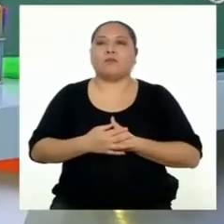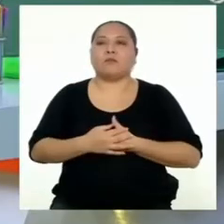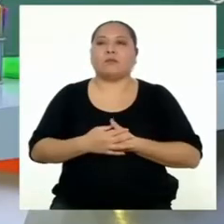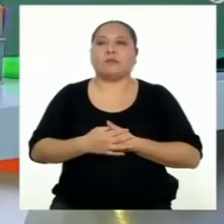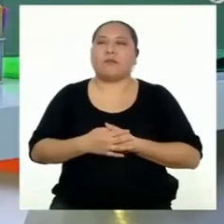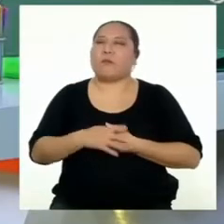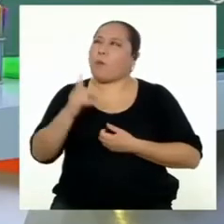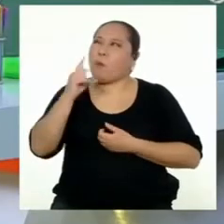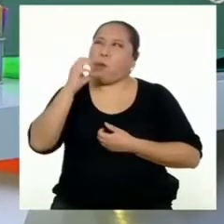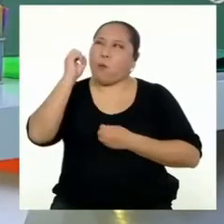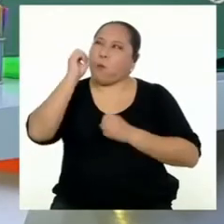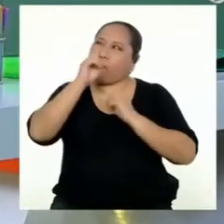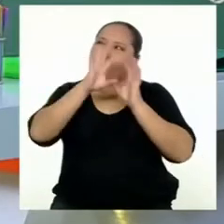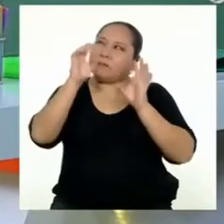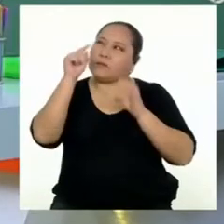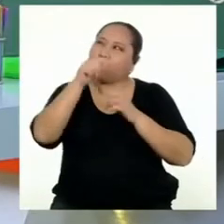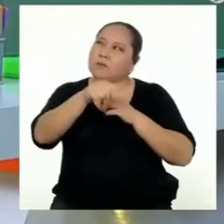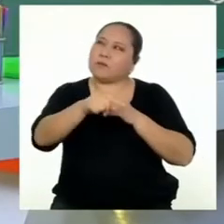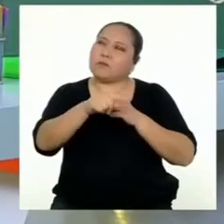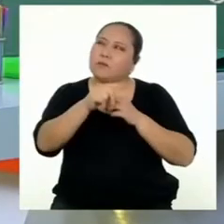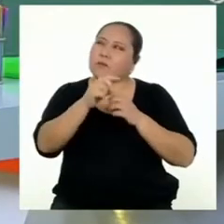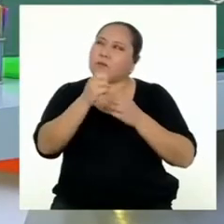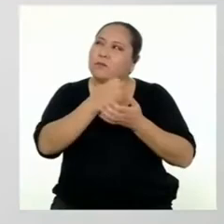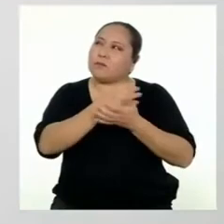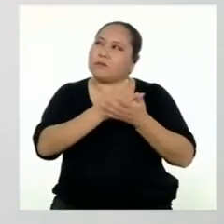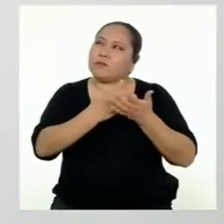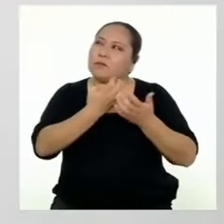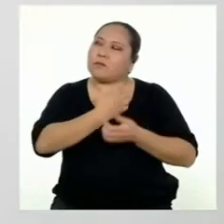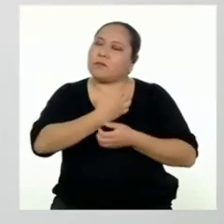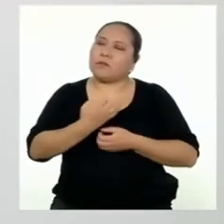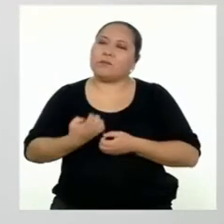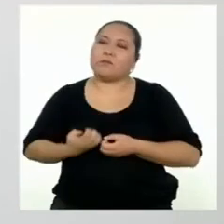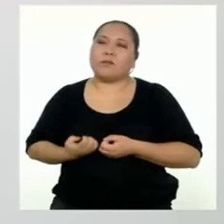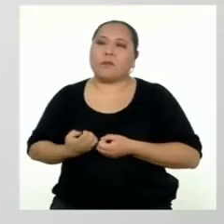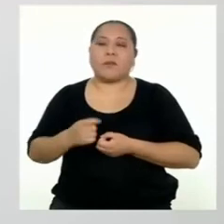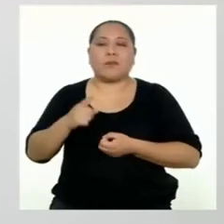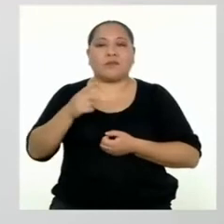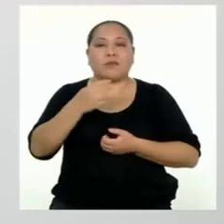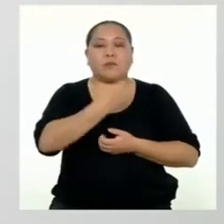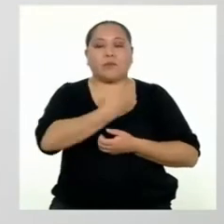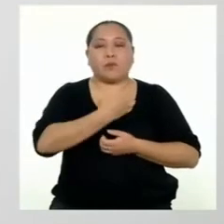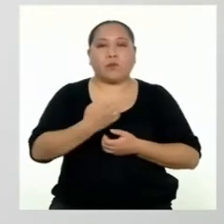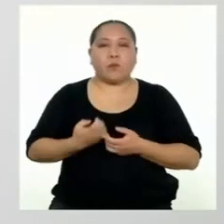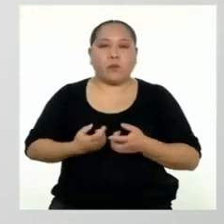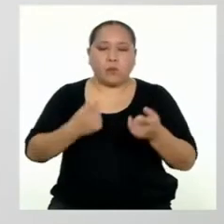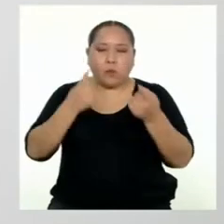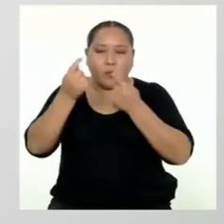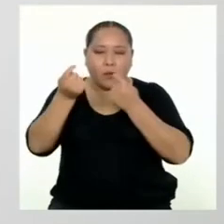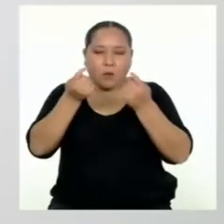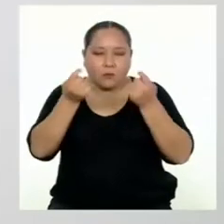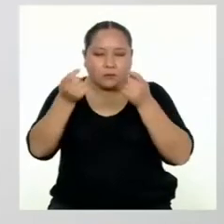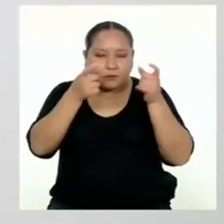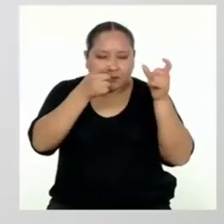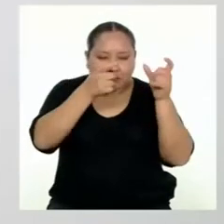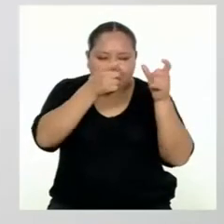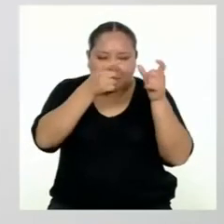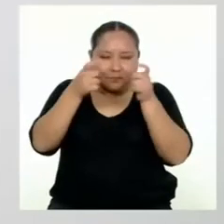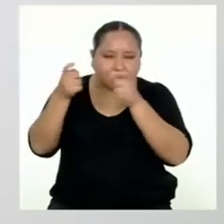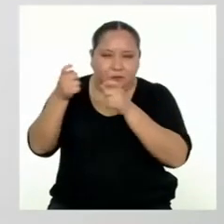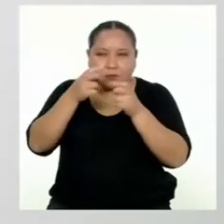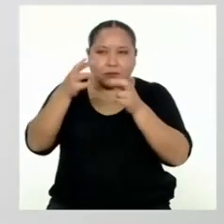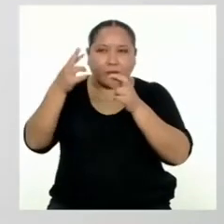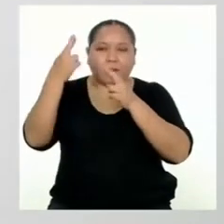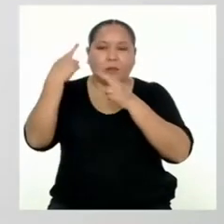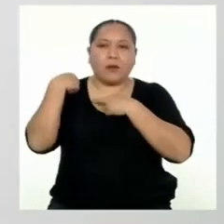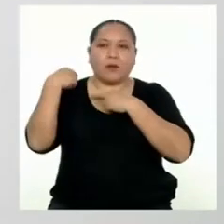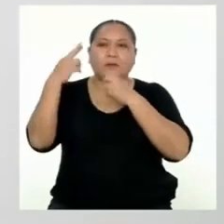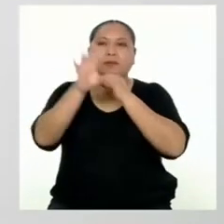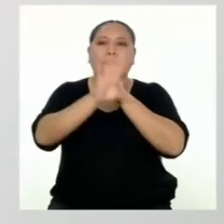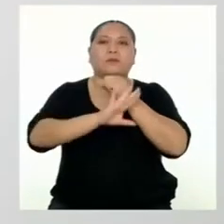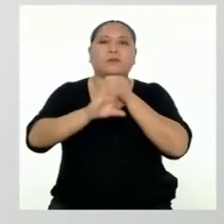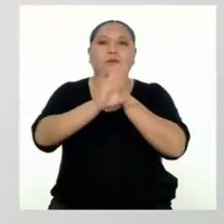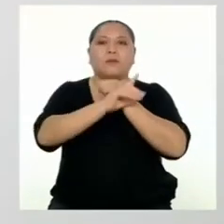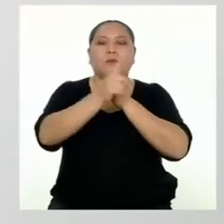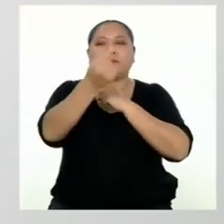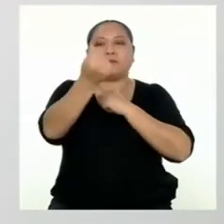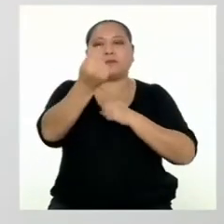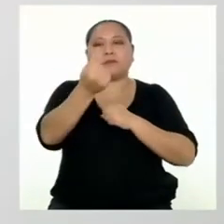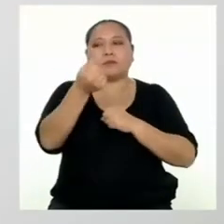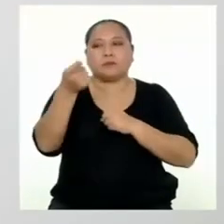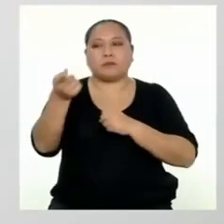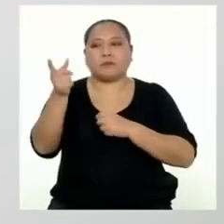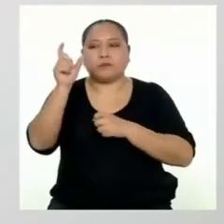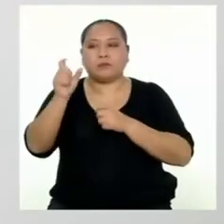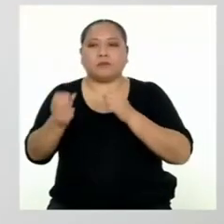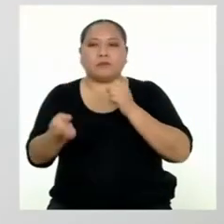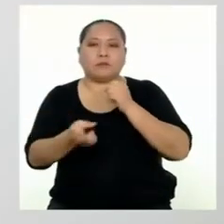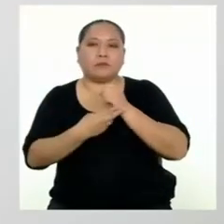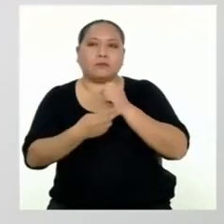No me quedó muy claro esa parte del Estado. El Estado, como agente regulador, se encarga de proteger el dinero del